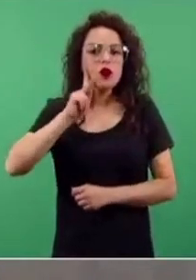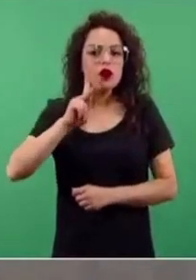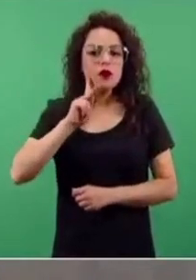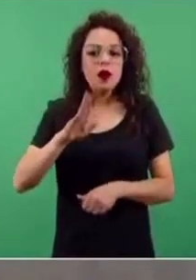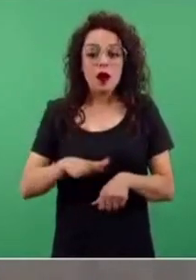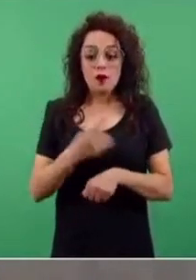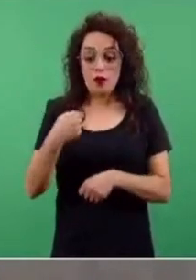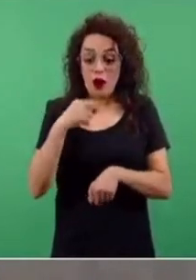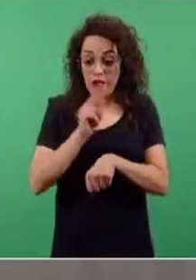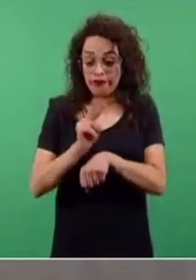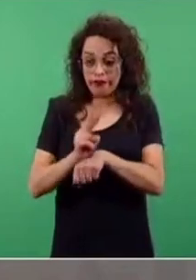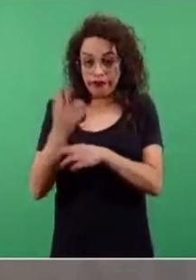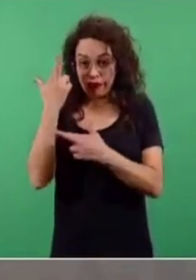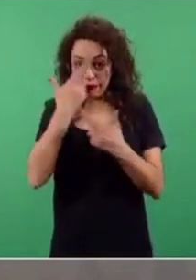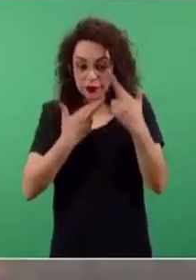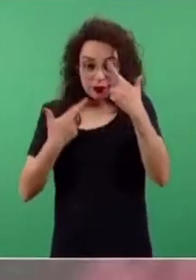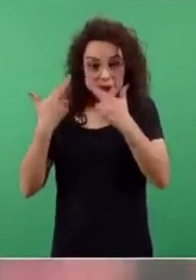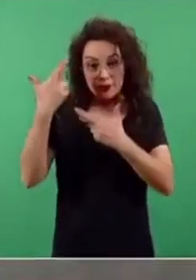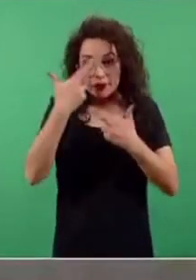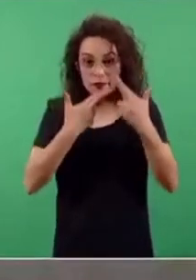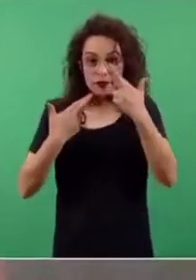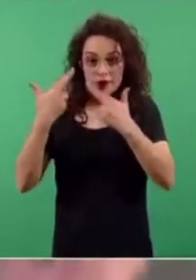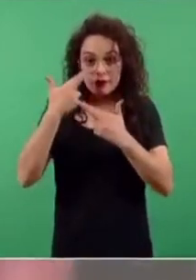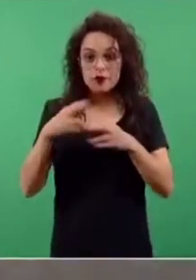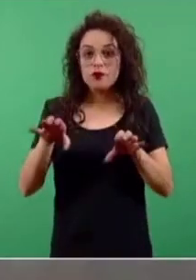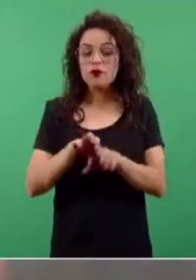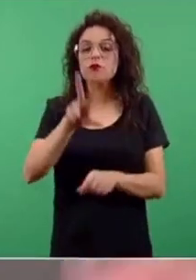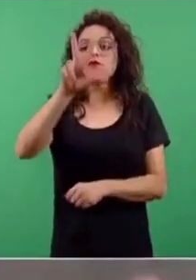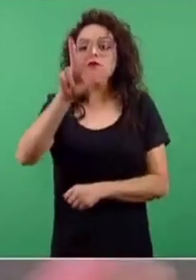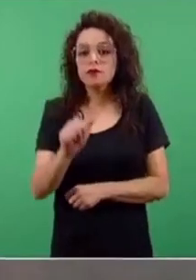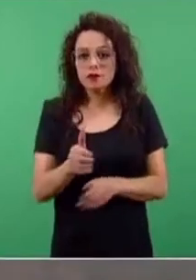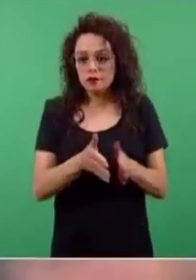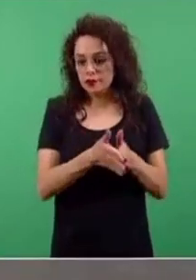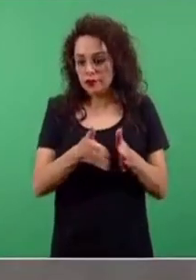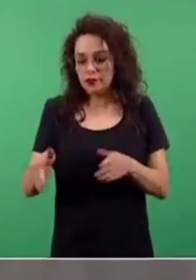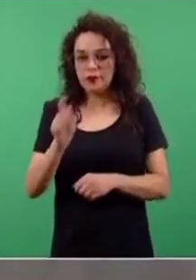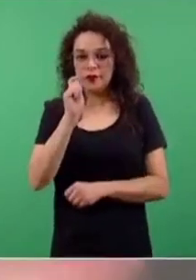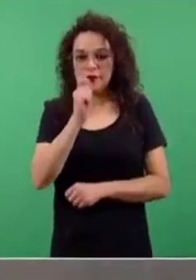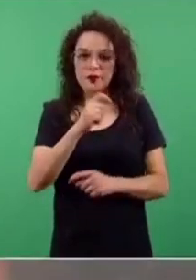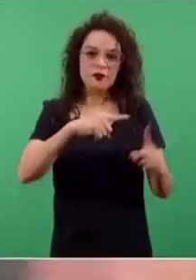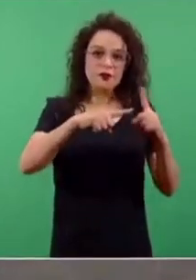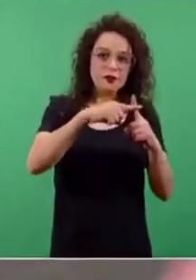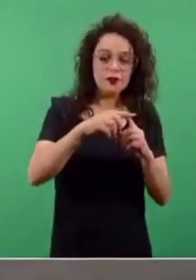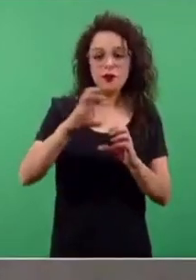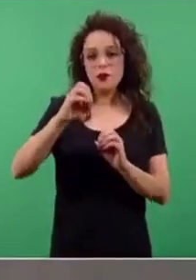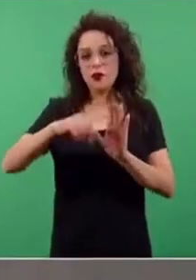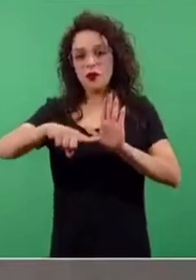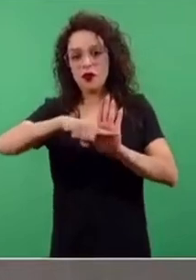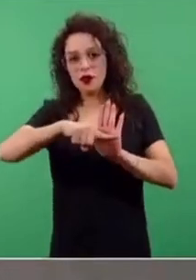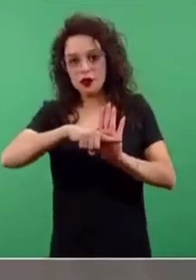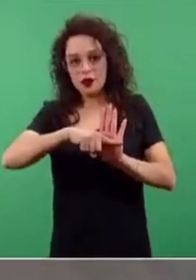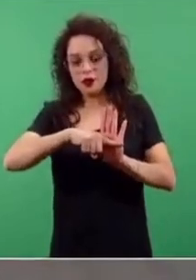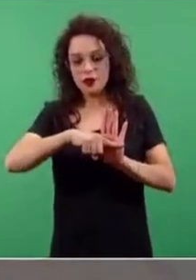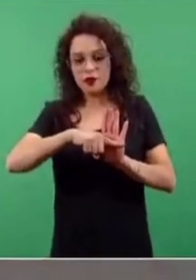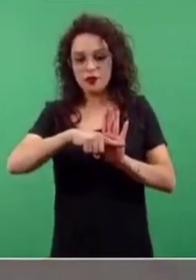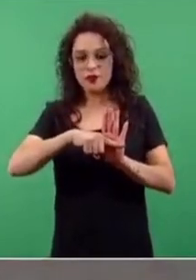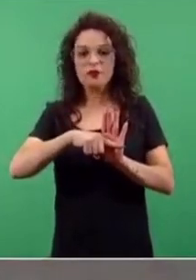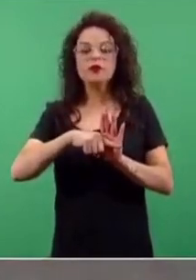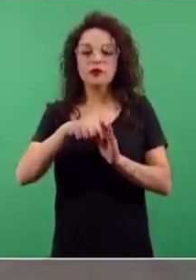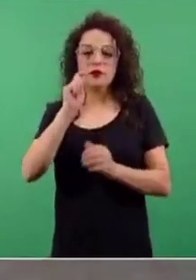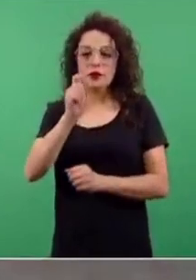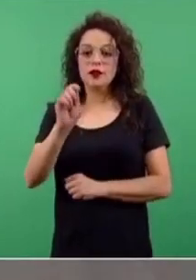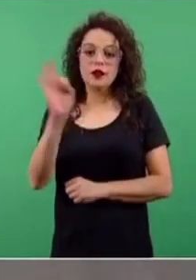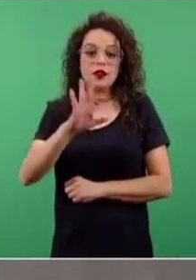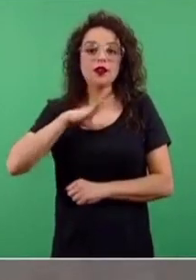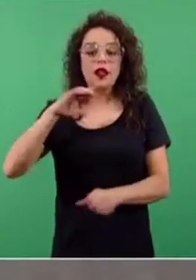monitoreando la transición del estado de positivo al estado de negativo respecto a la detección del virus